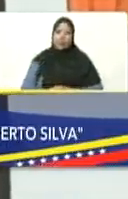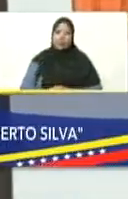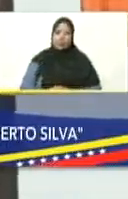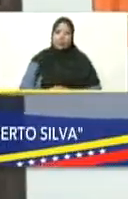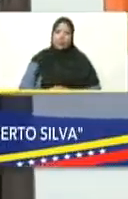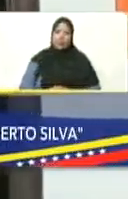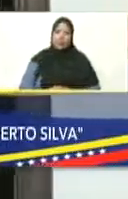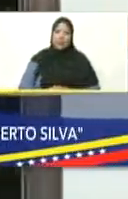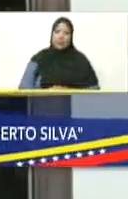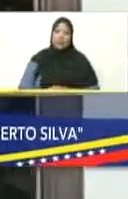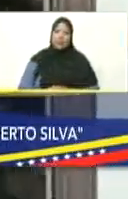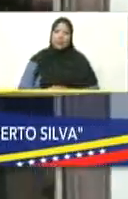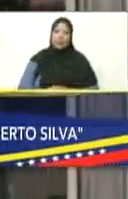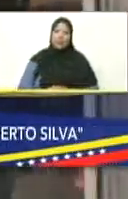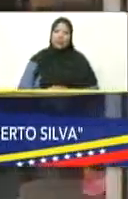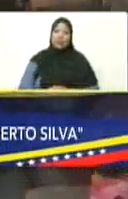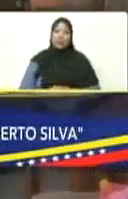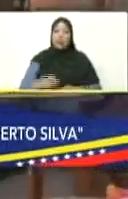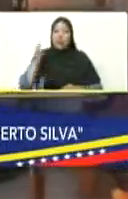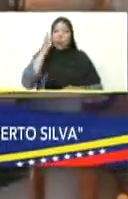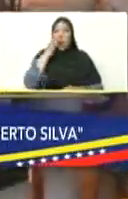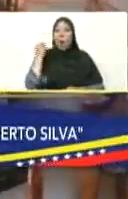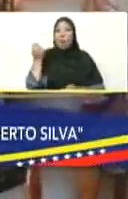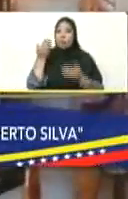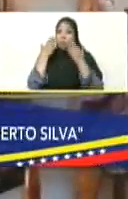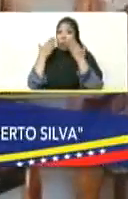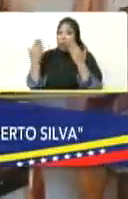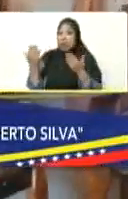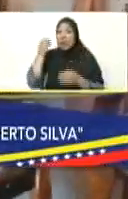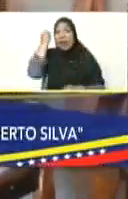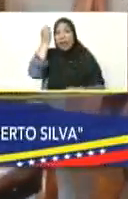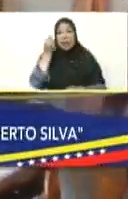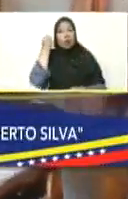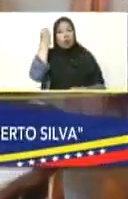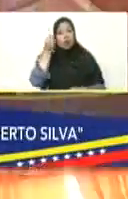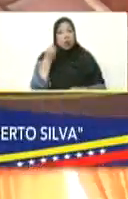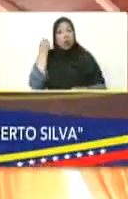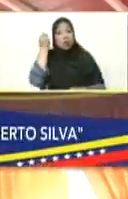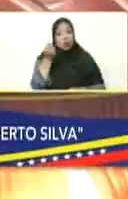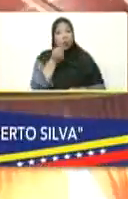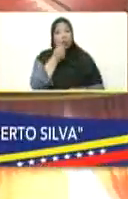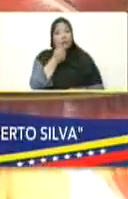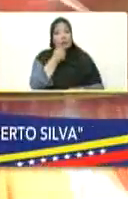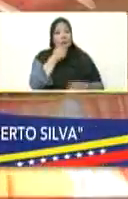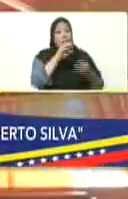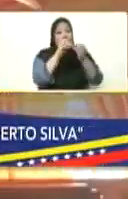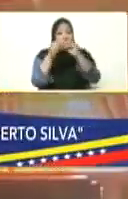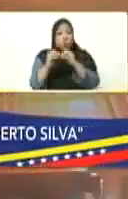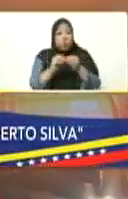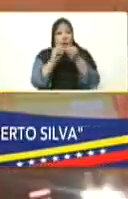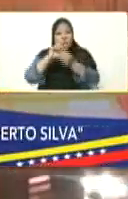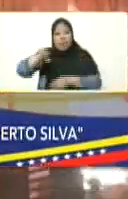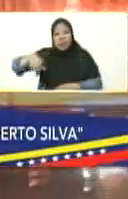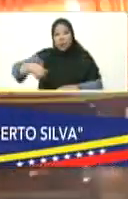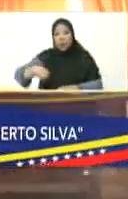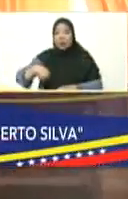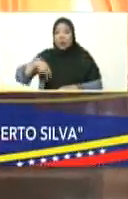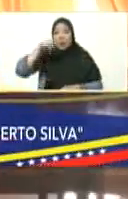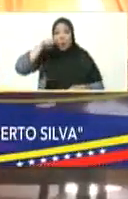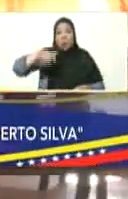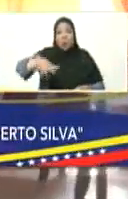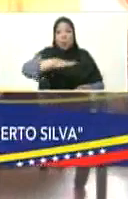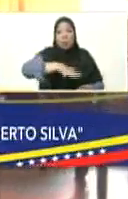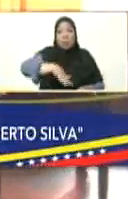bueno mi comandante aquí está la expresión de esa conciencia y de la organización de nuestro pueblo lo que vamos es para